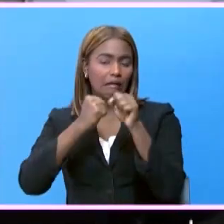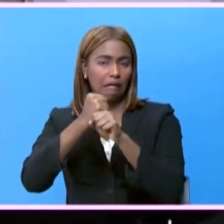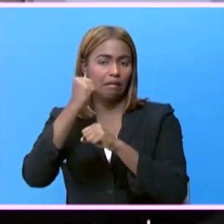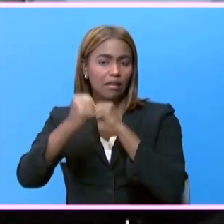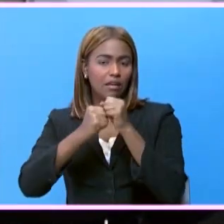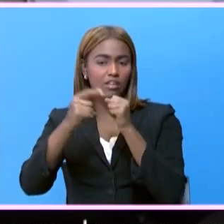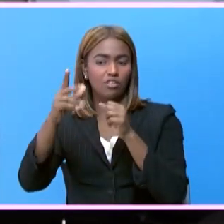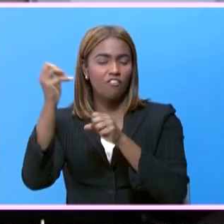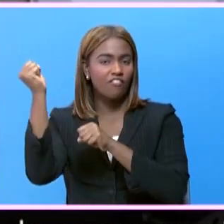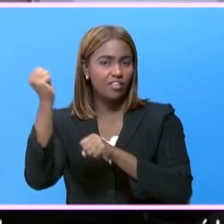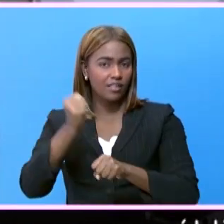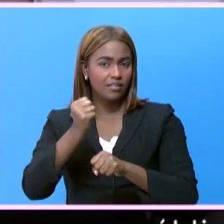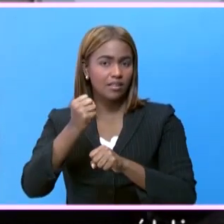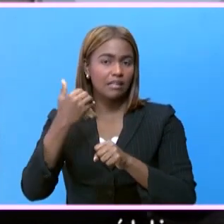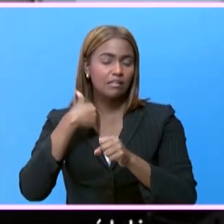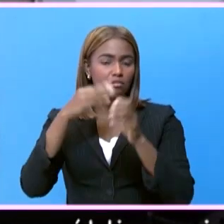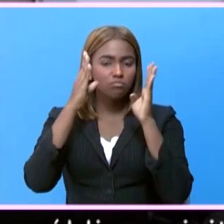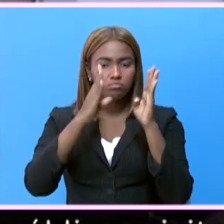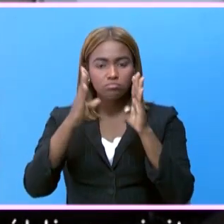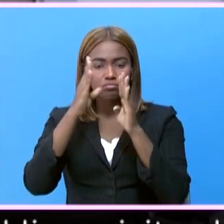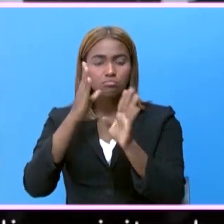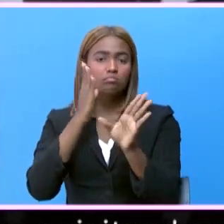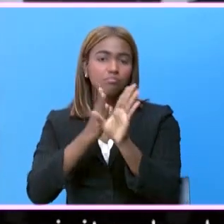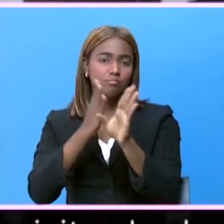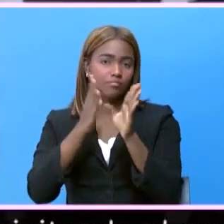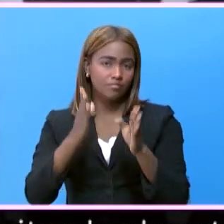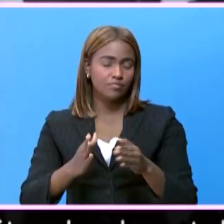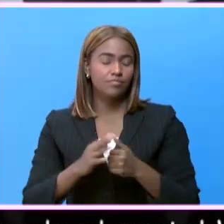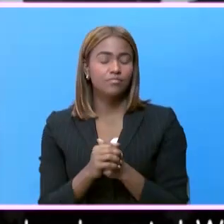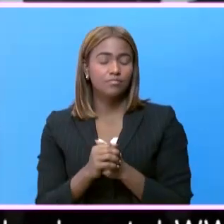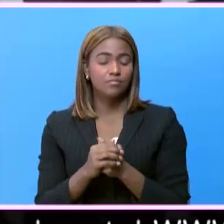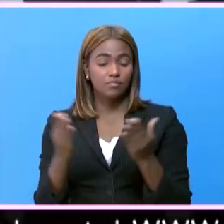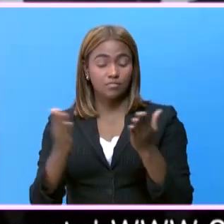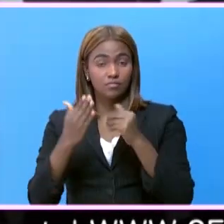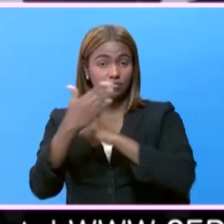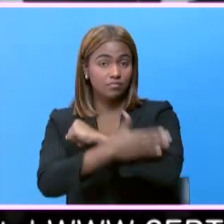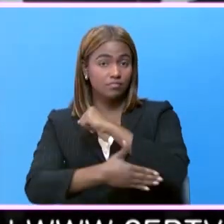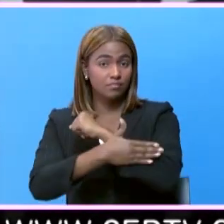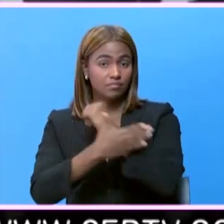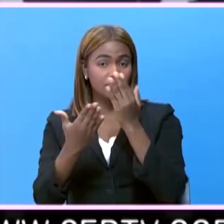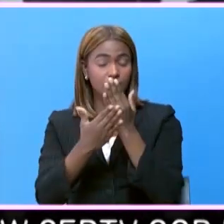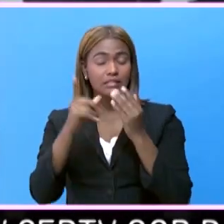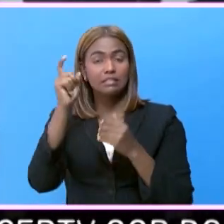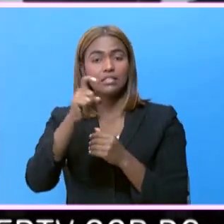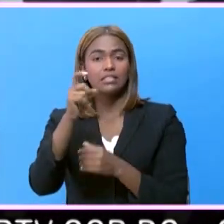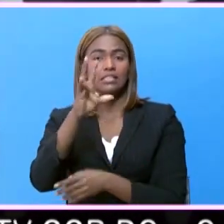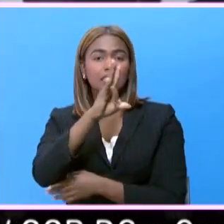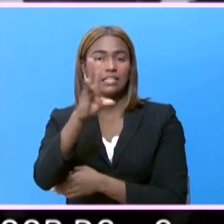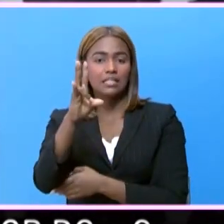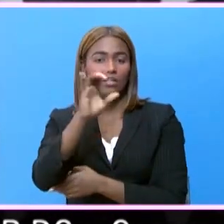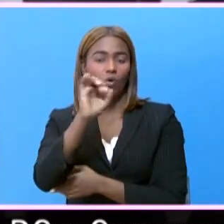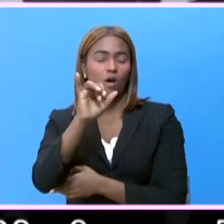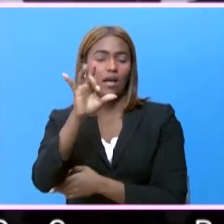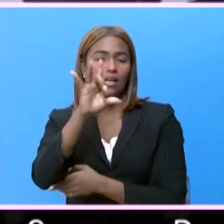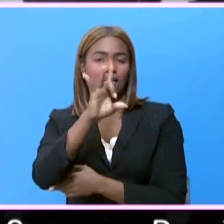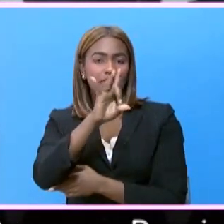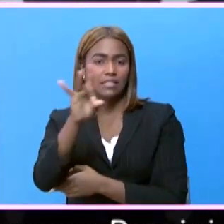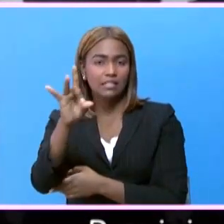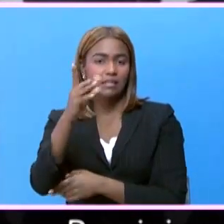través de su fundación, brinda asistencia psicológica. En el país se suicidan entre 700 y 800 personas